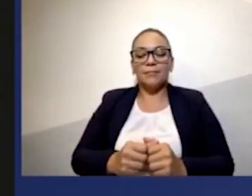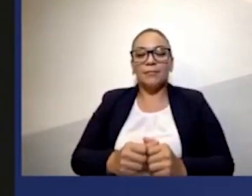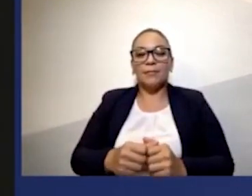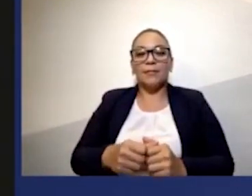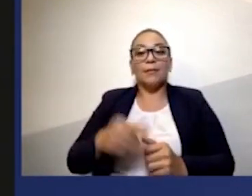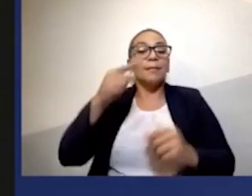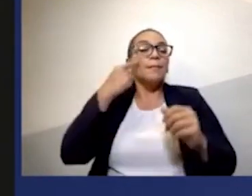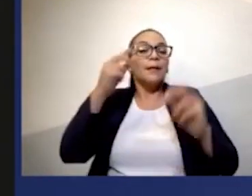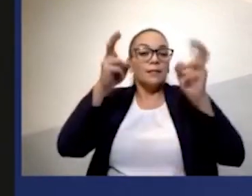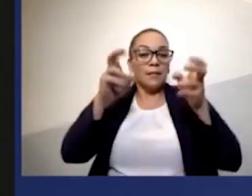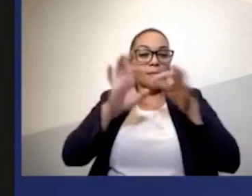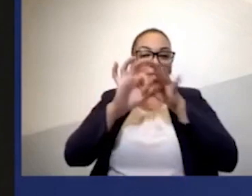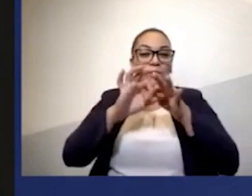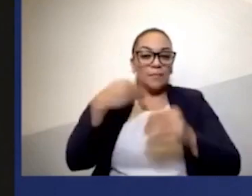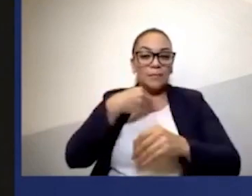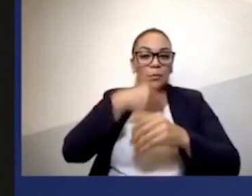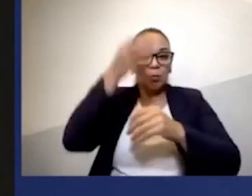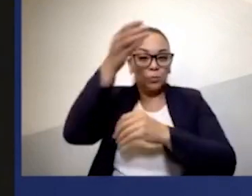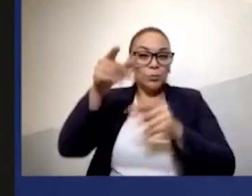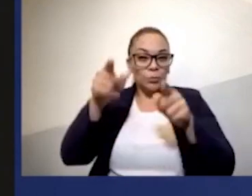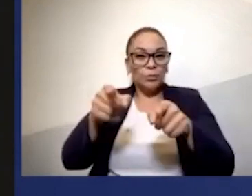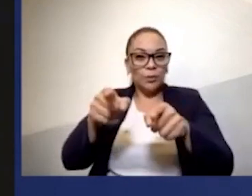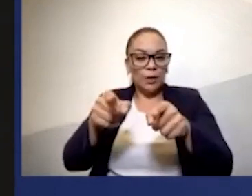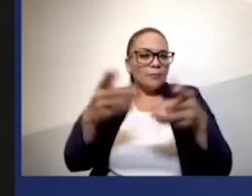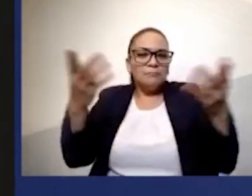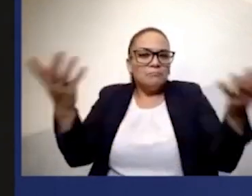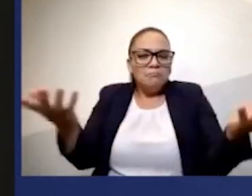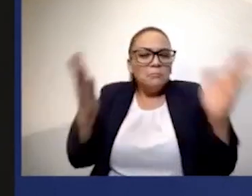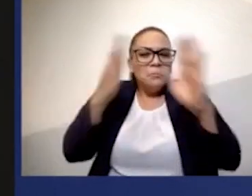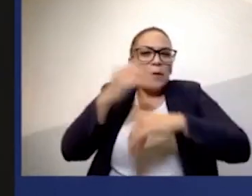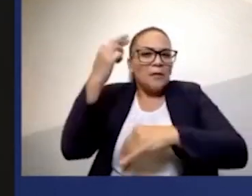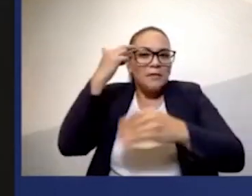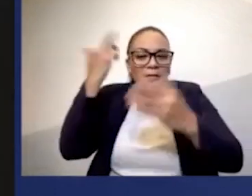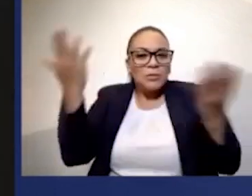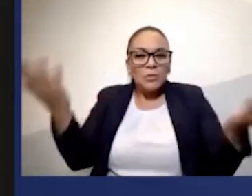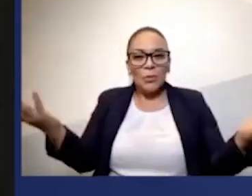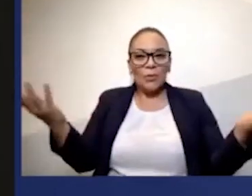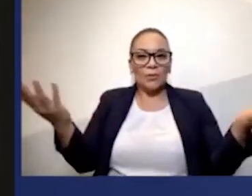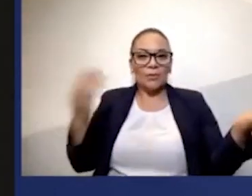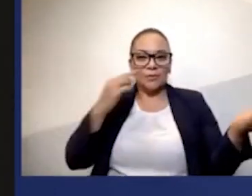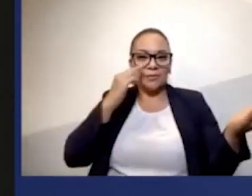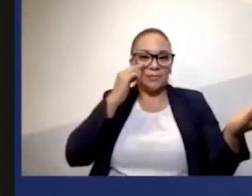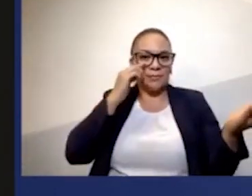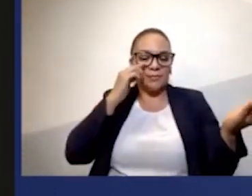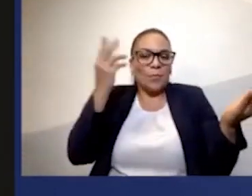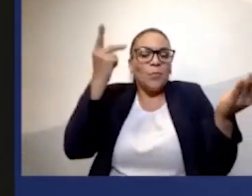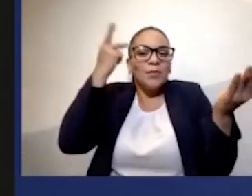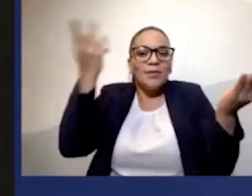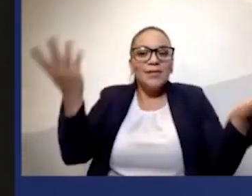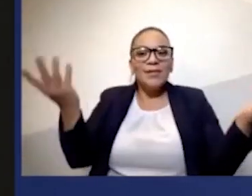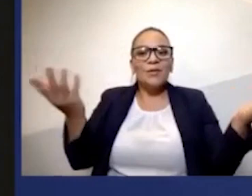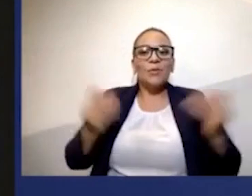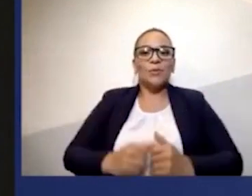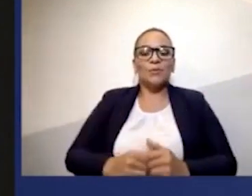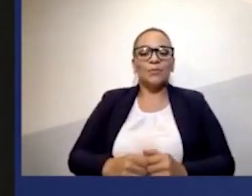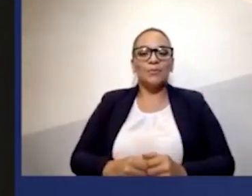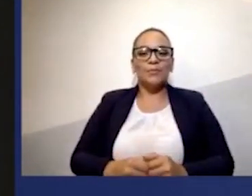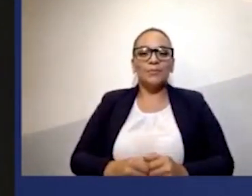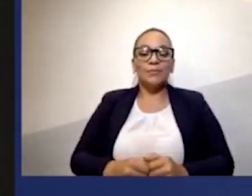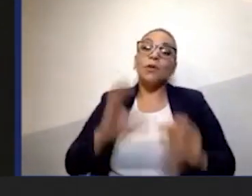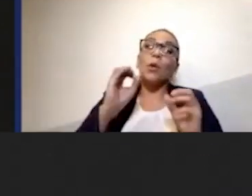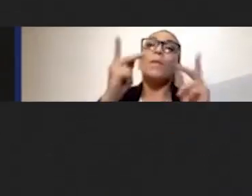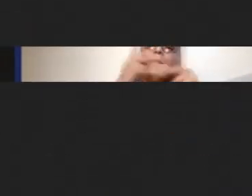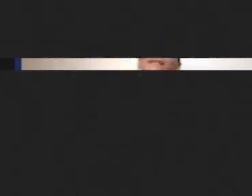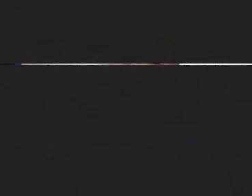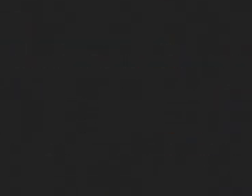Cultura es irracional o político o